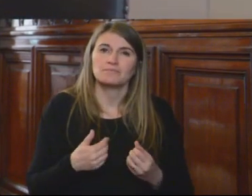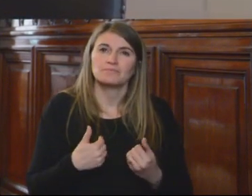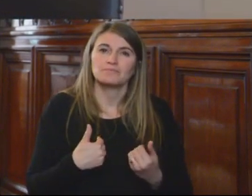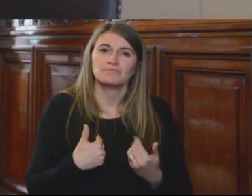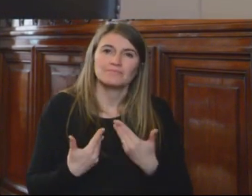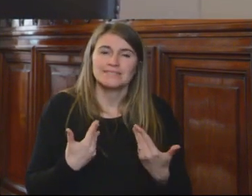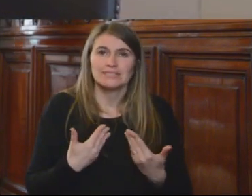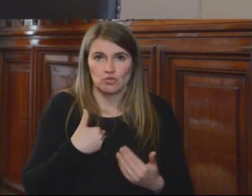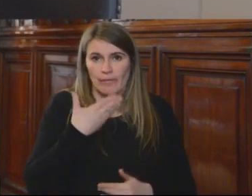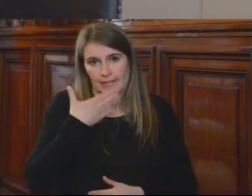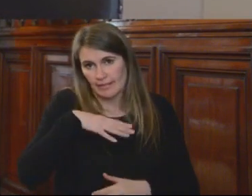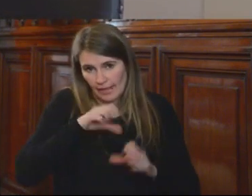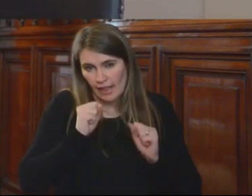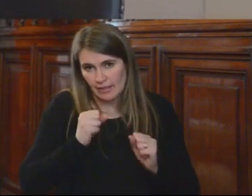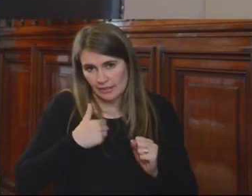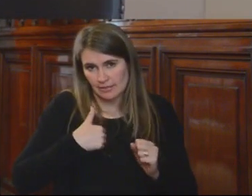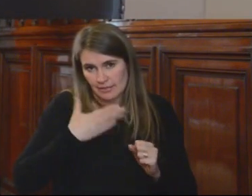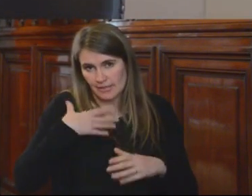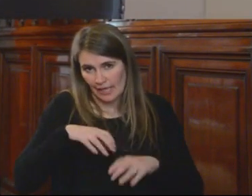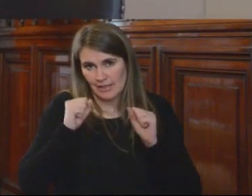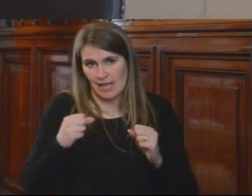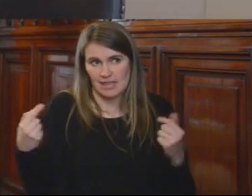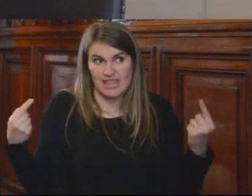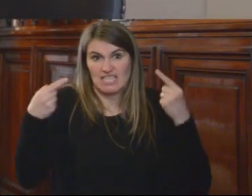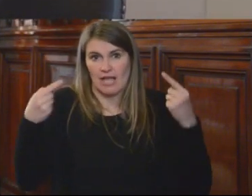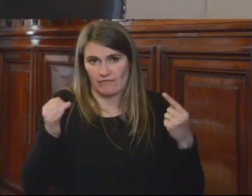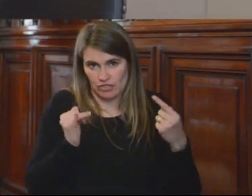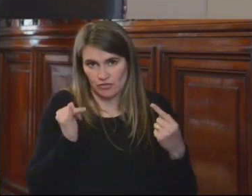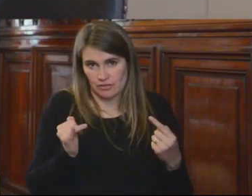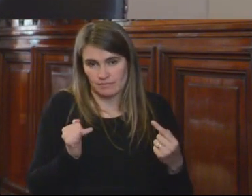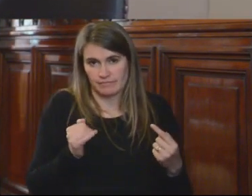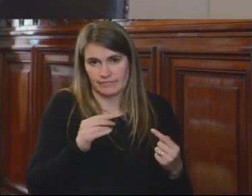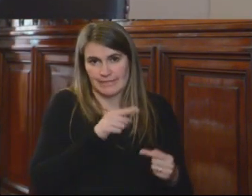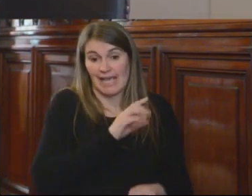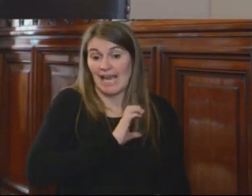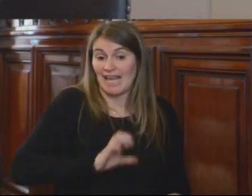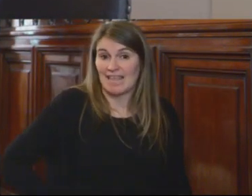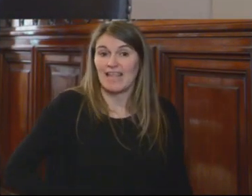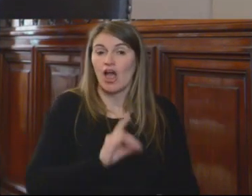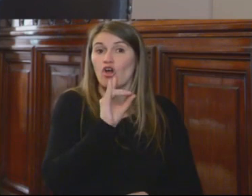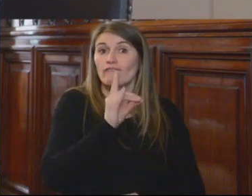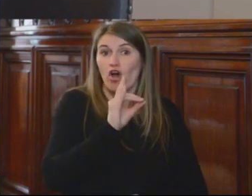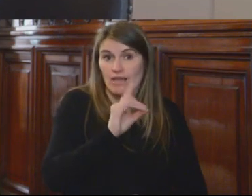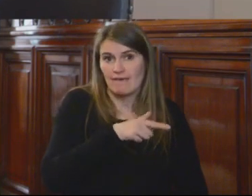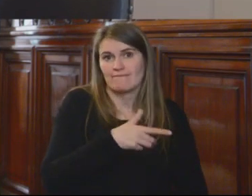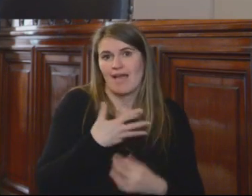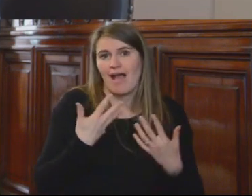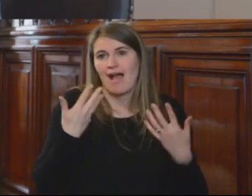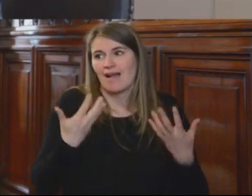comprendemos, ¿verdad?, el desafío que tiene el Ilustre Estado de Bolivia para llevar a cabo